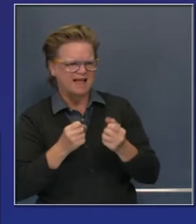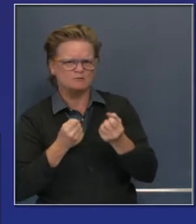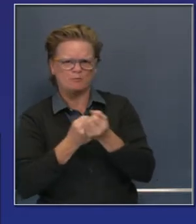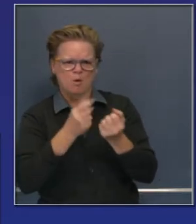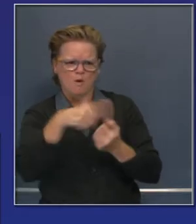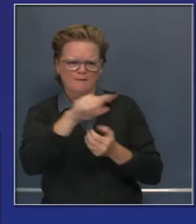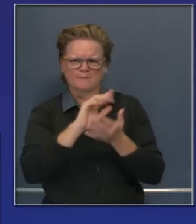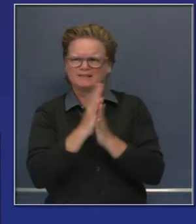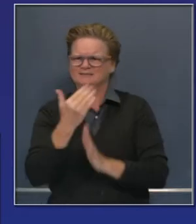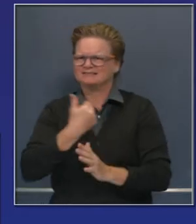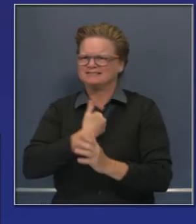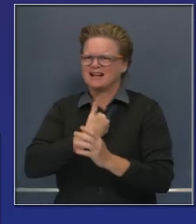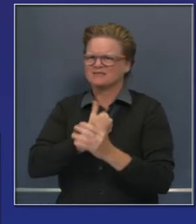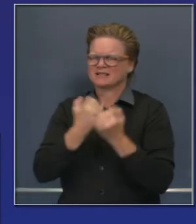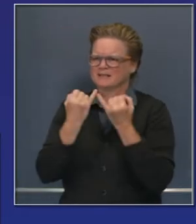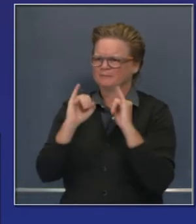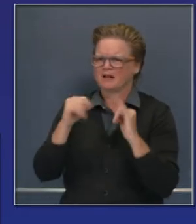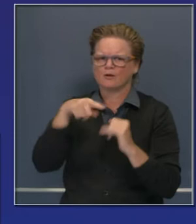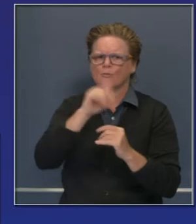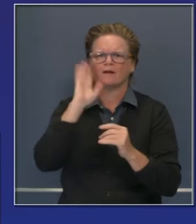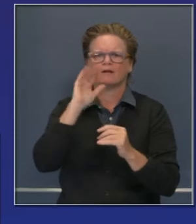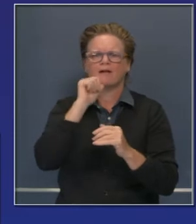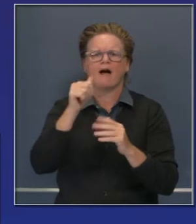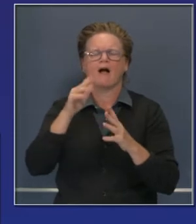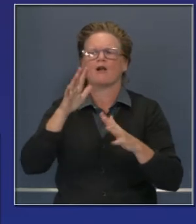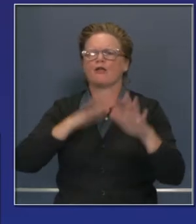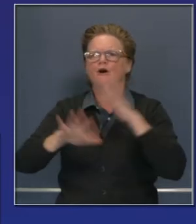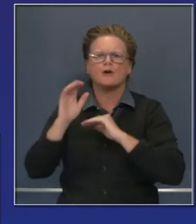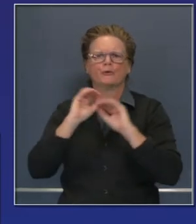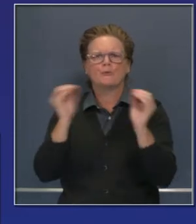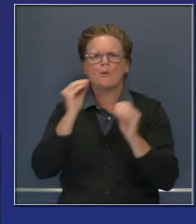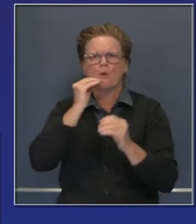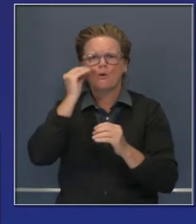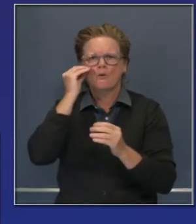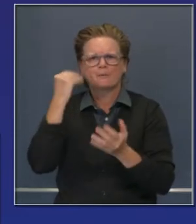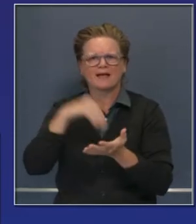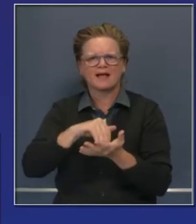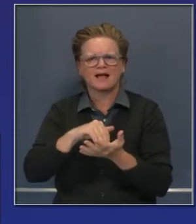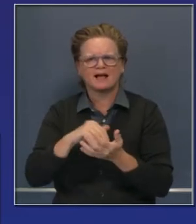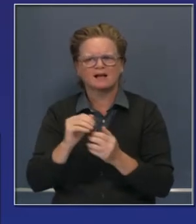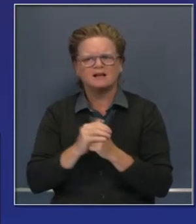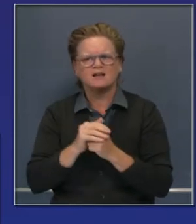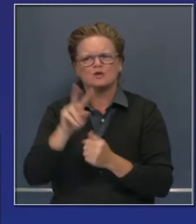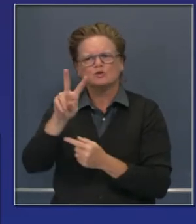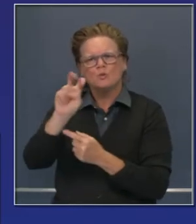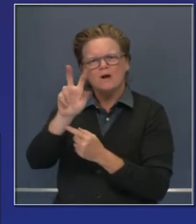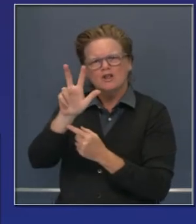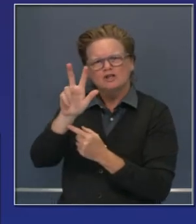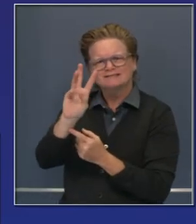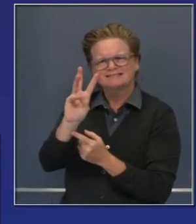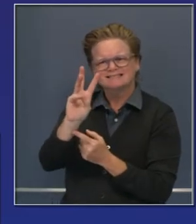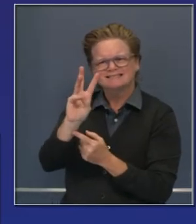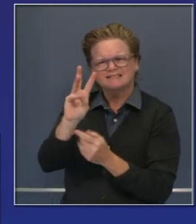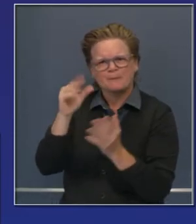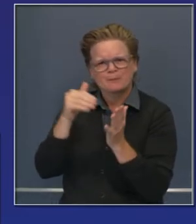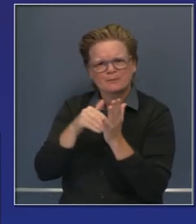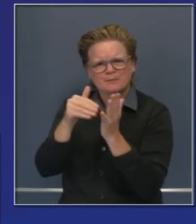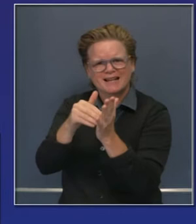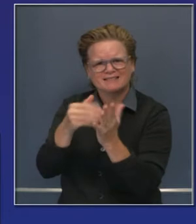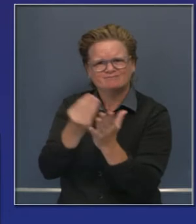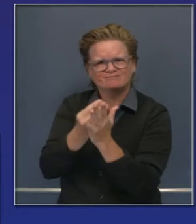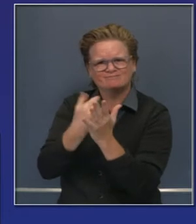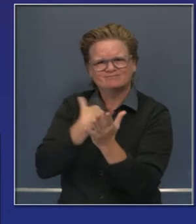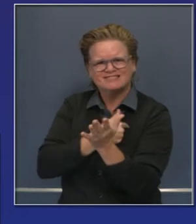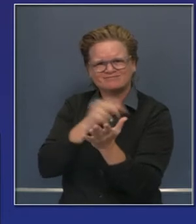permanente, más consistente. Doscientos setenta y seis millones de dólares, unos mil ochocientas unidades en dos jurisdicciones,